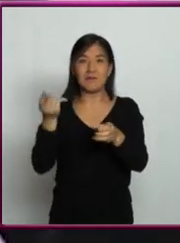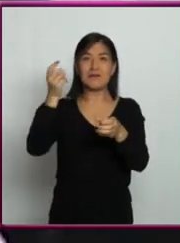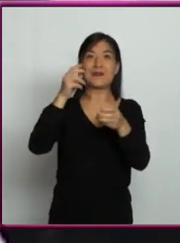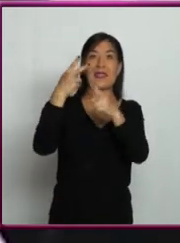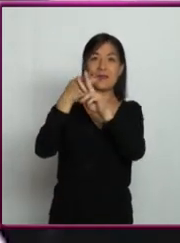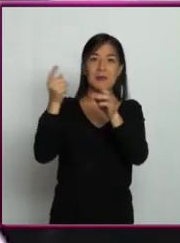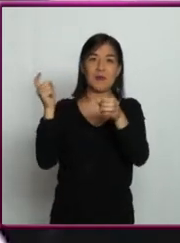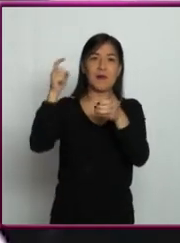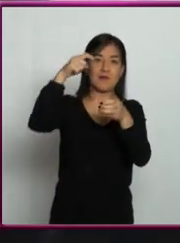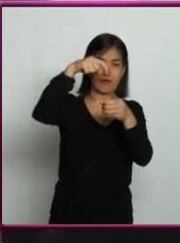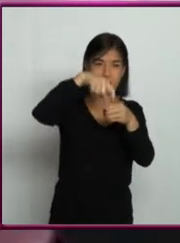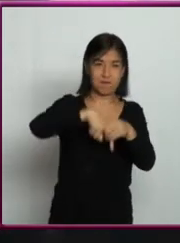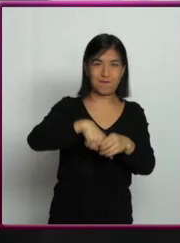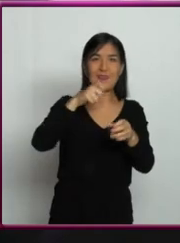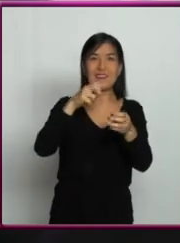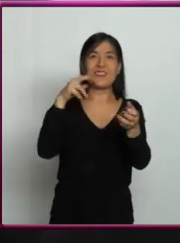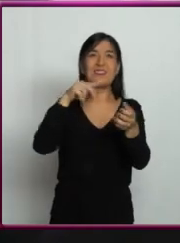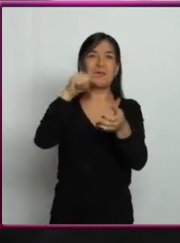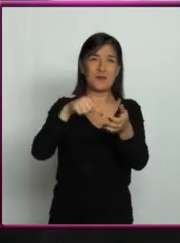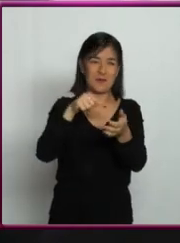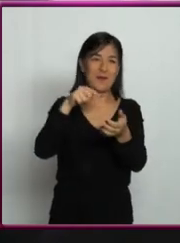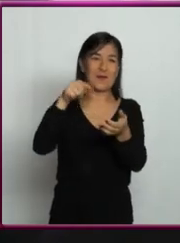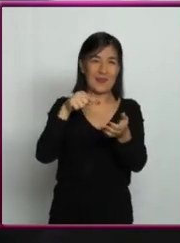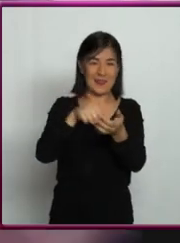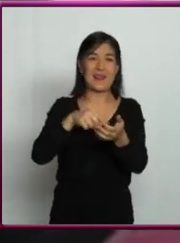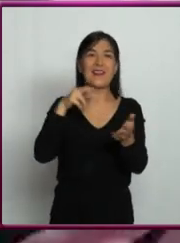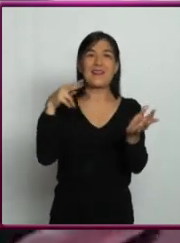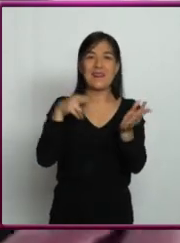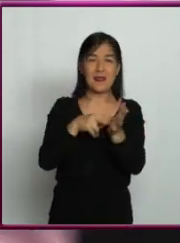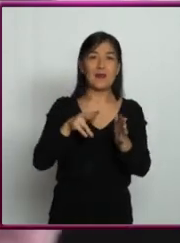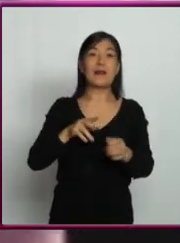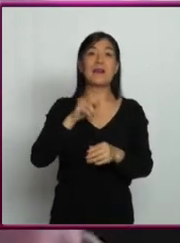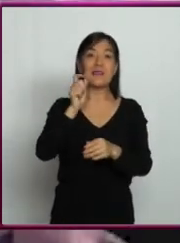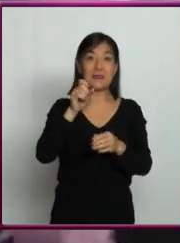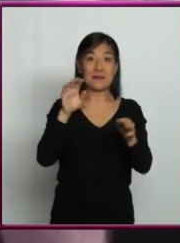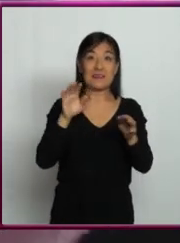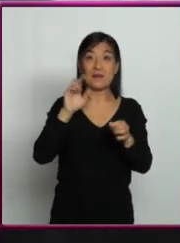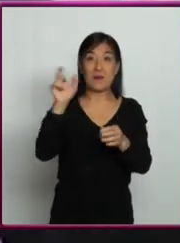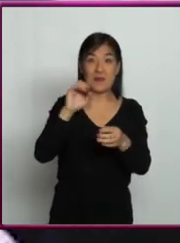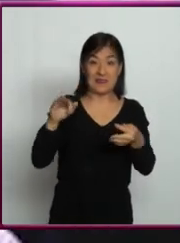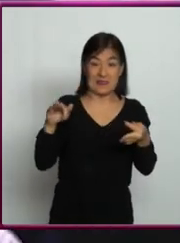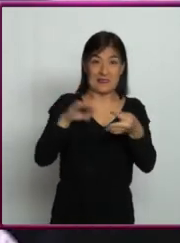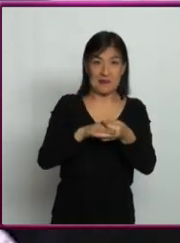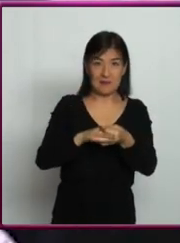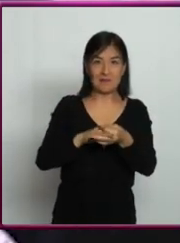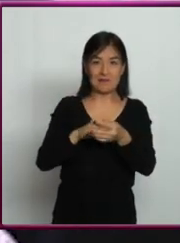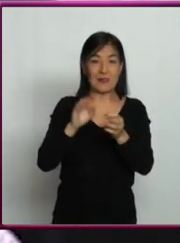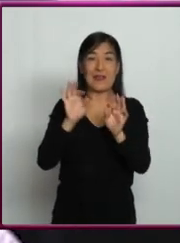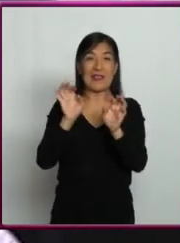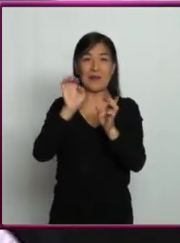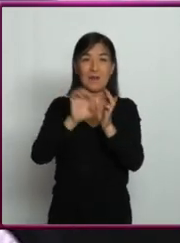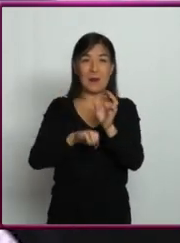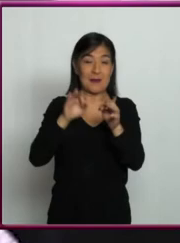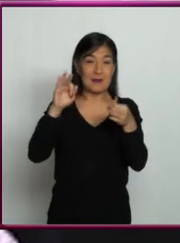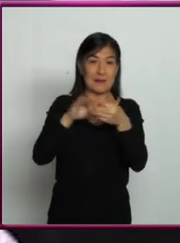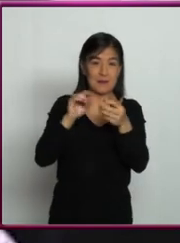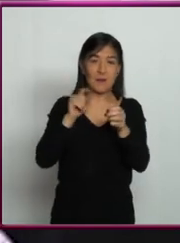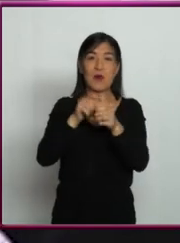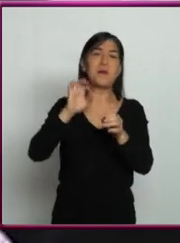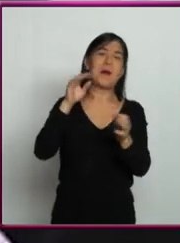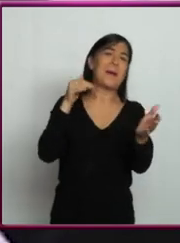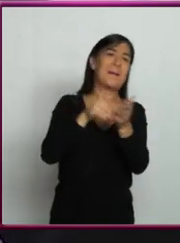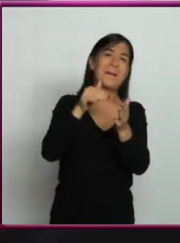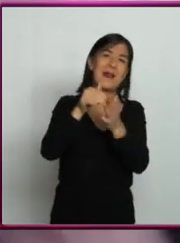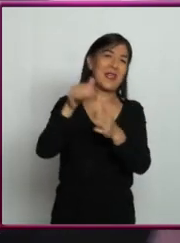negro. Ahorita depende de qué tan cerca la es. Si es muy cerca la, pues, va a ser rápido por eso unos cientos de millones de años, ¿no?